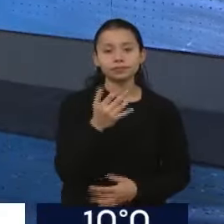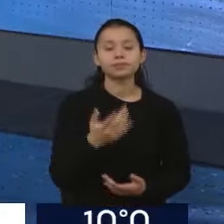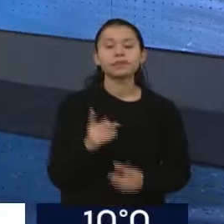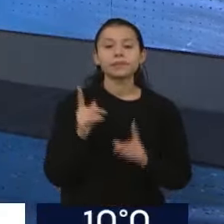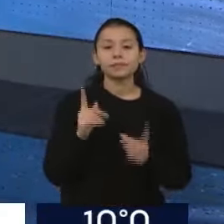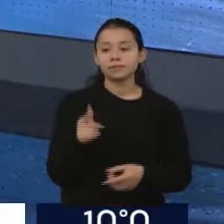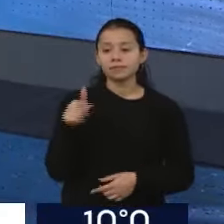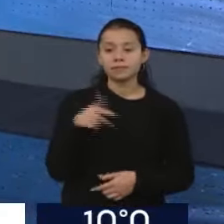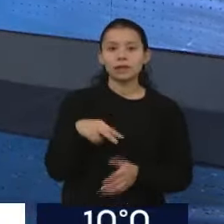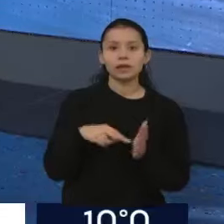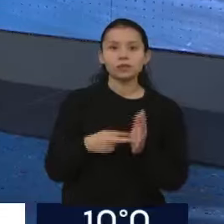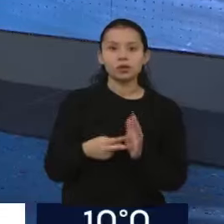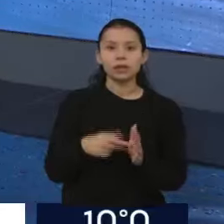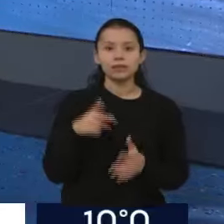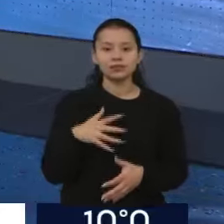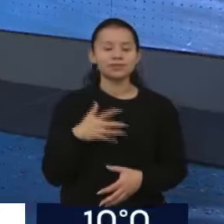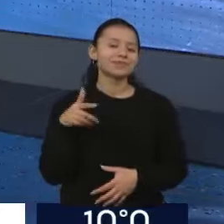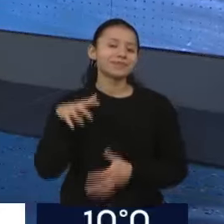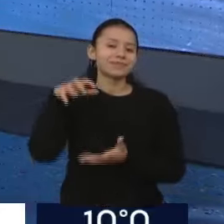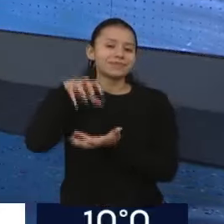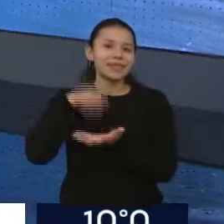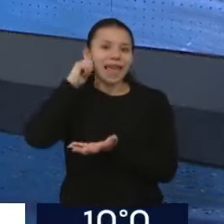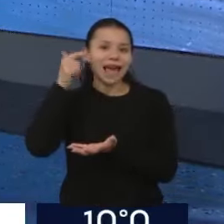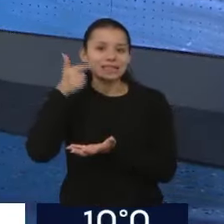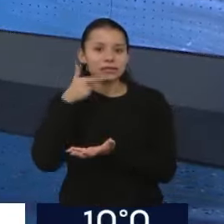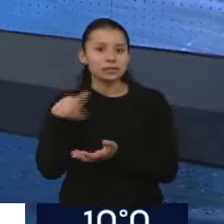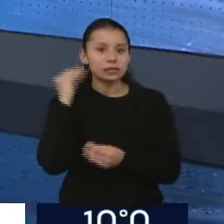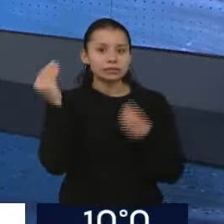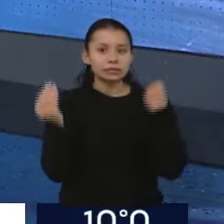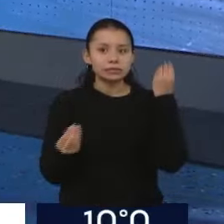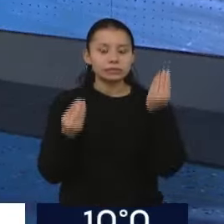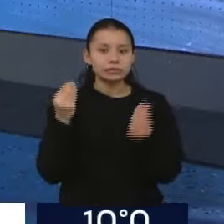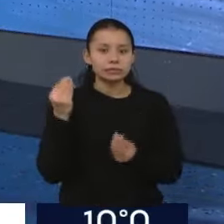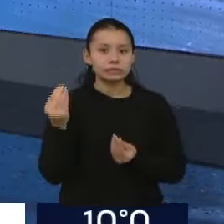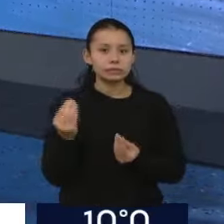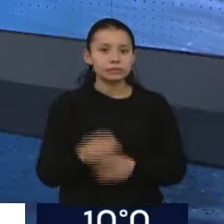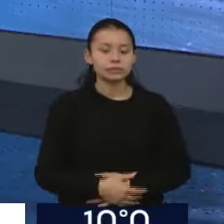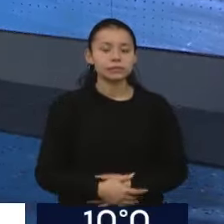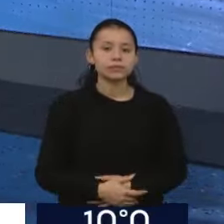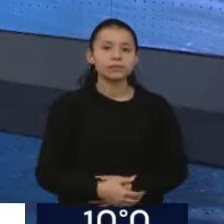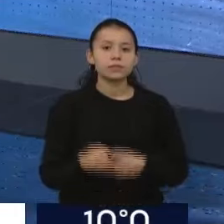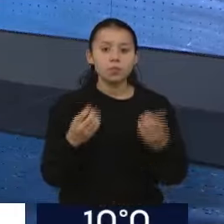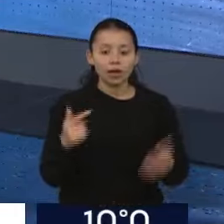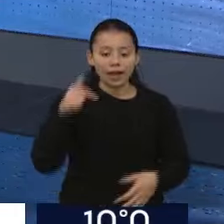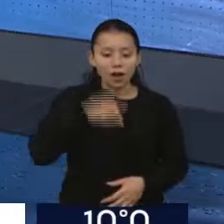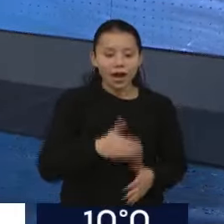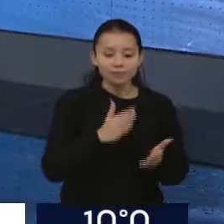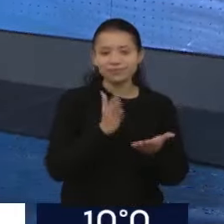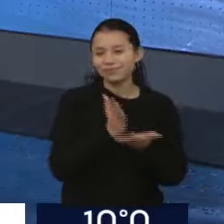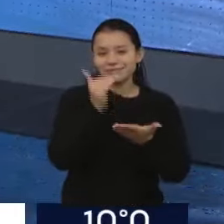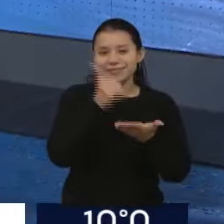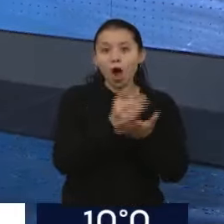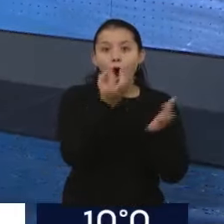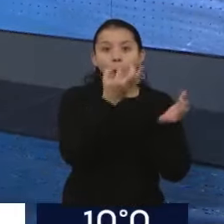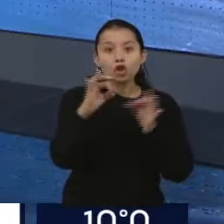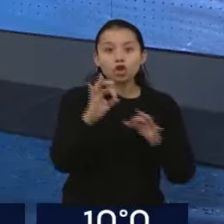no tengo ninguna duda. No solamente por esta situación en concreto, sino porque, como bien vos estabas indicando, recién estamos en otoño. ¿Qué es lo que va a pasar